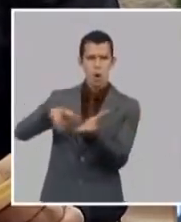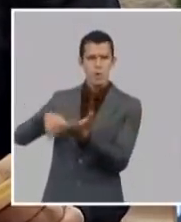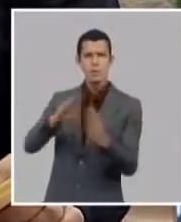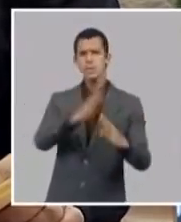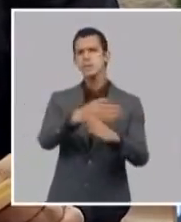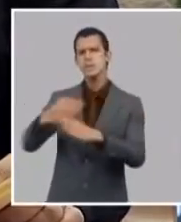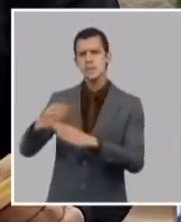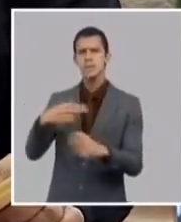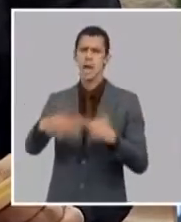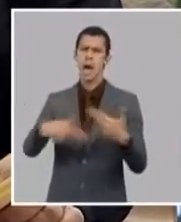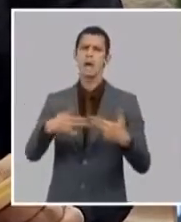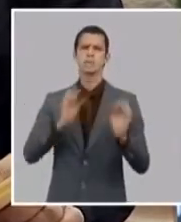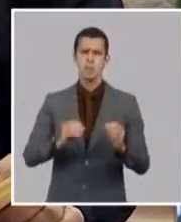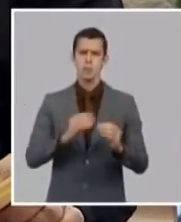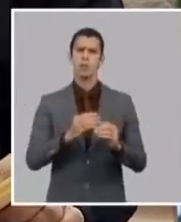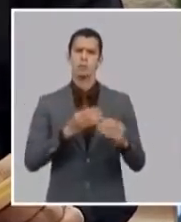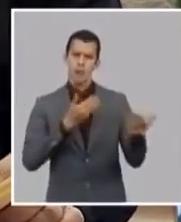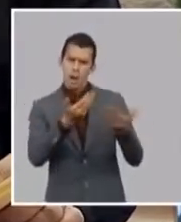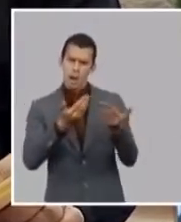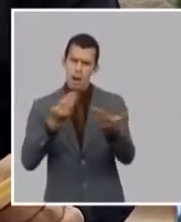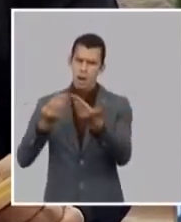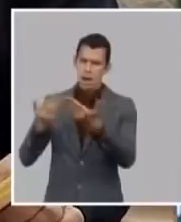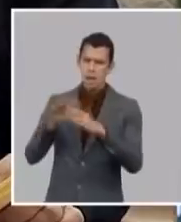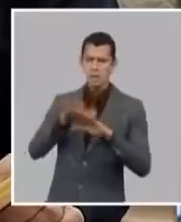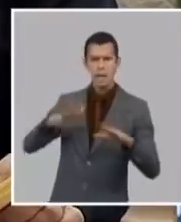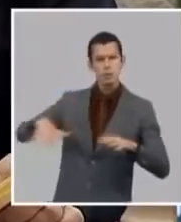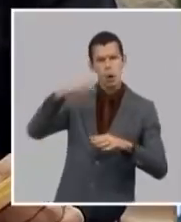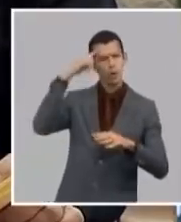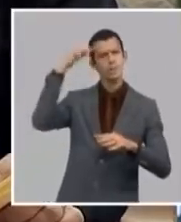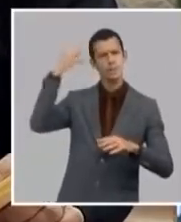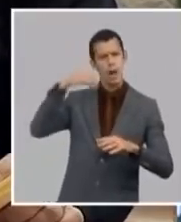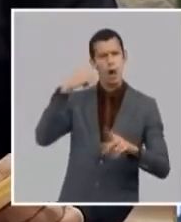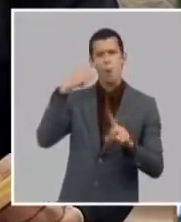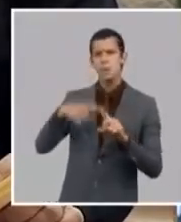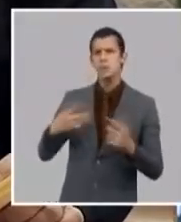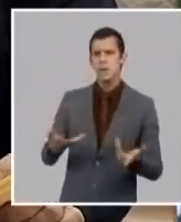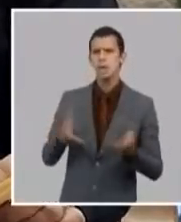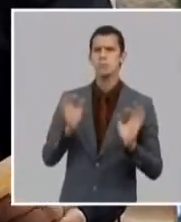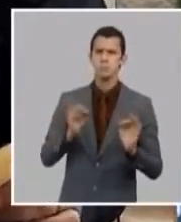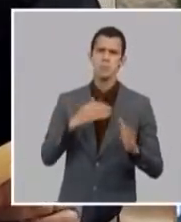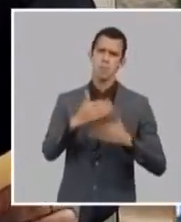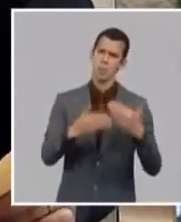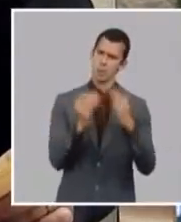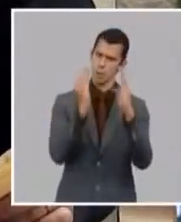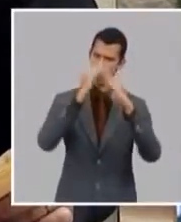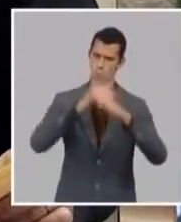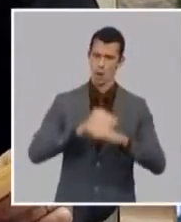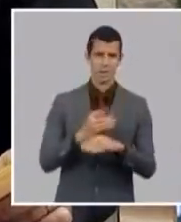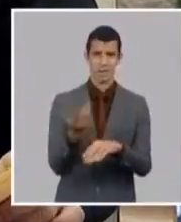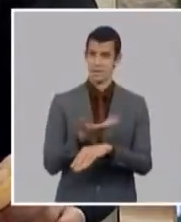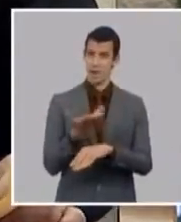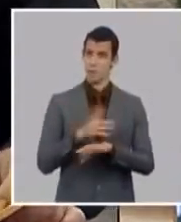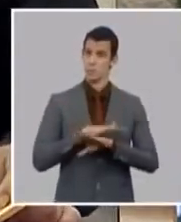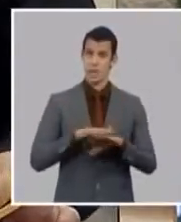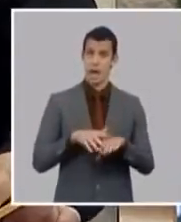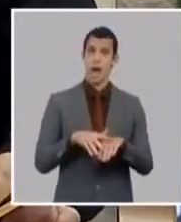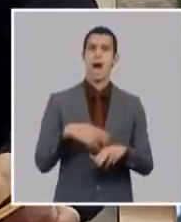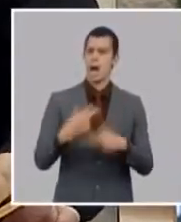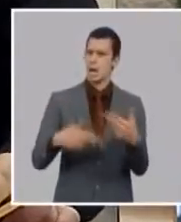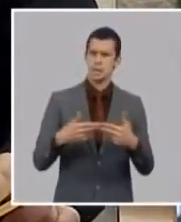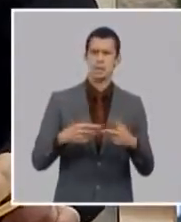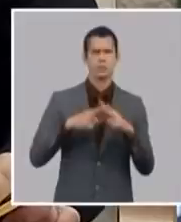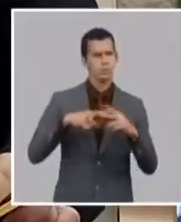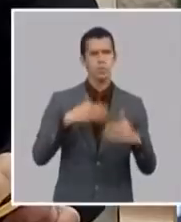ya irán con una información mucho más directa para en el menor tiempo posible ya buscar una